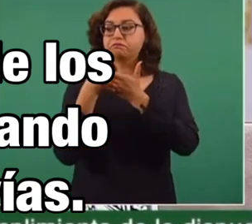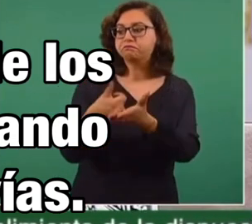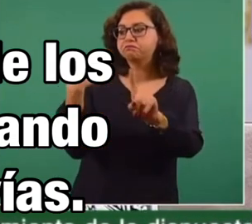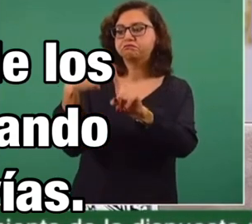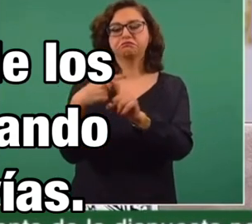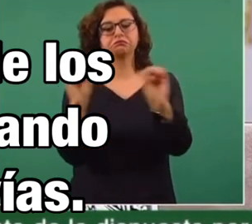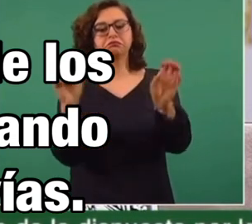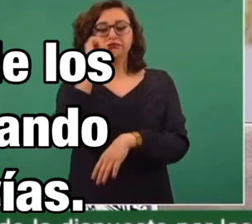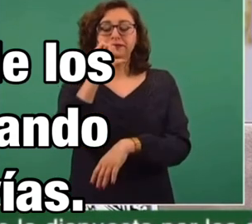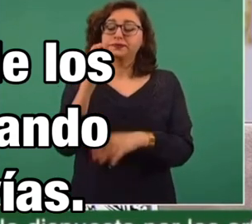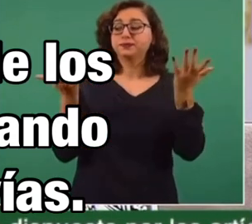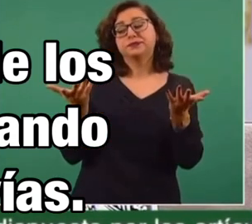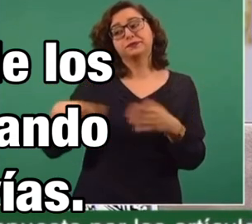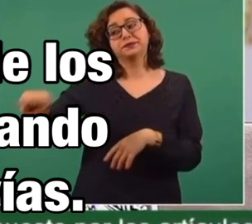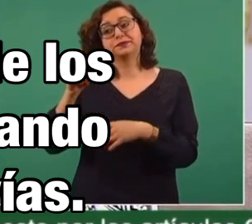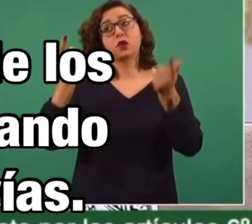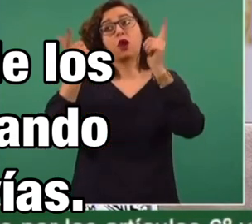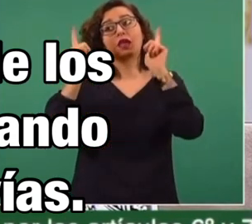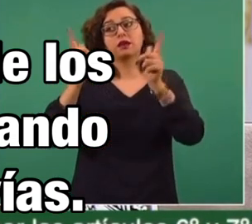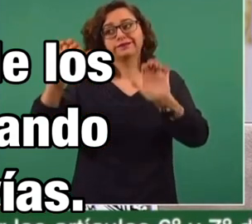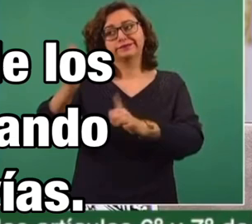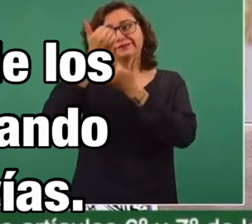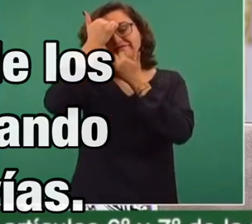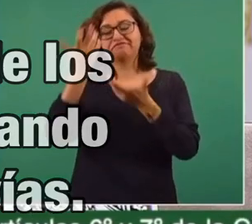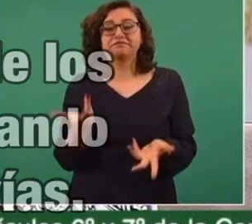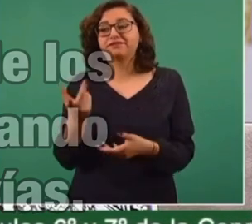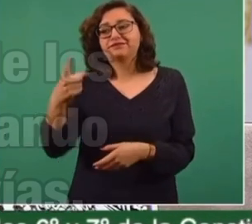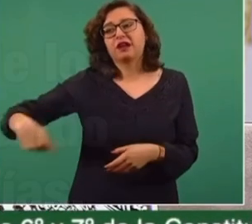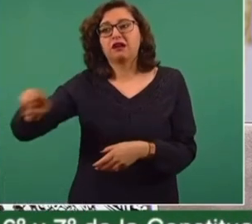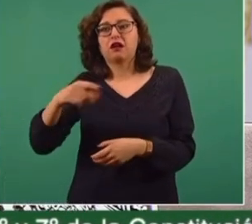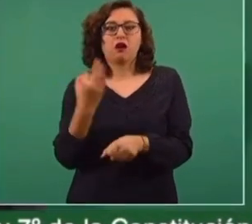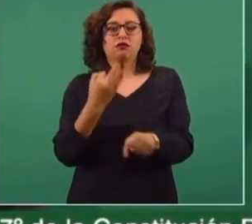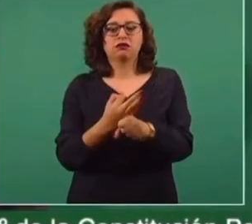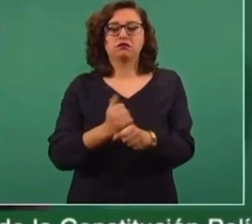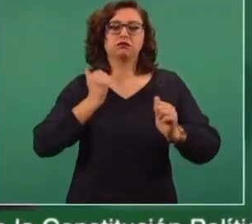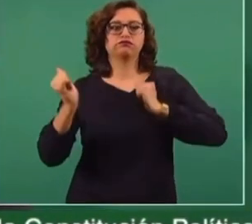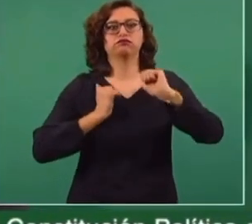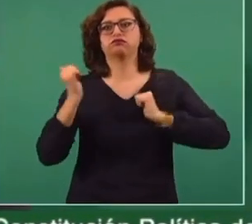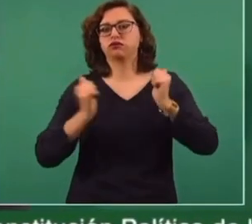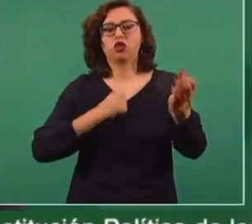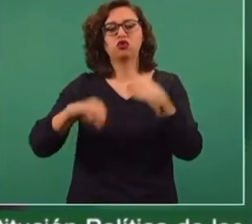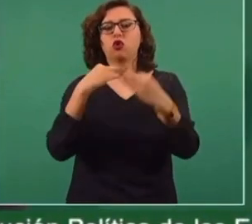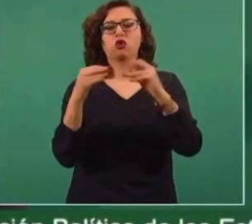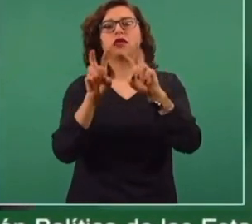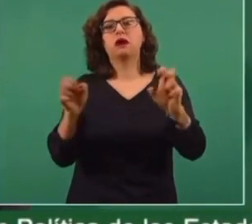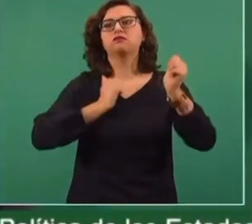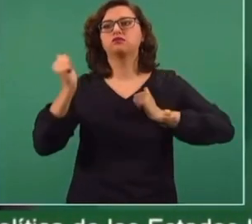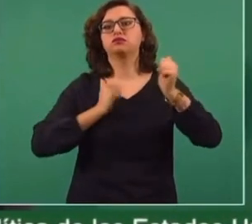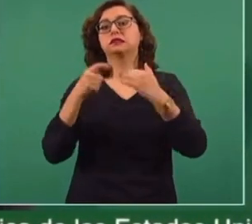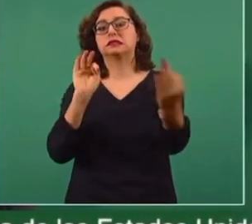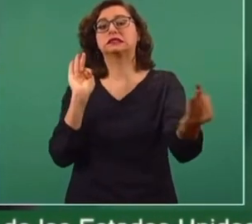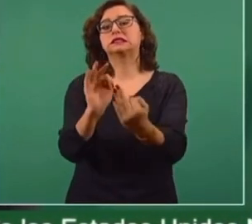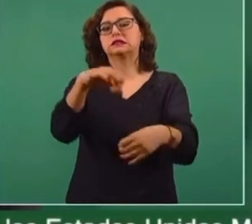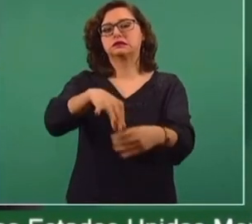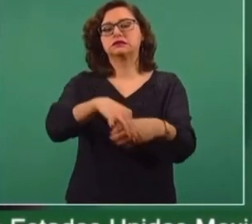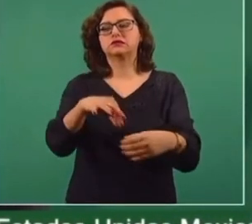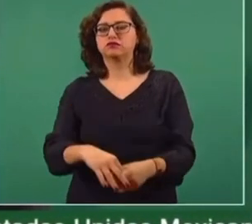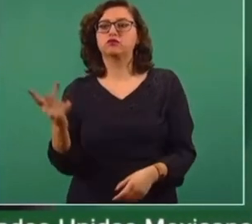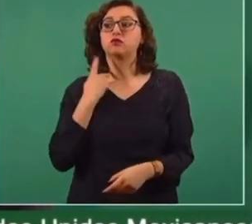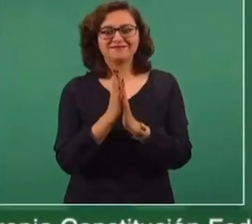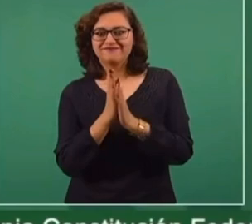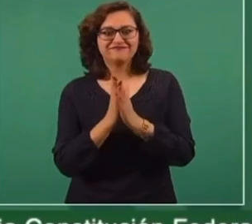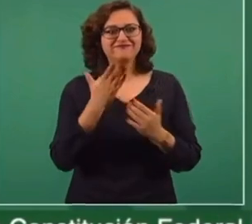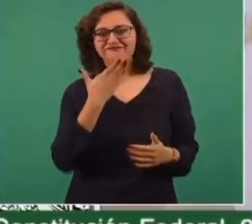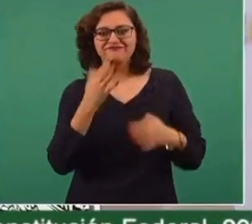eso tiene más que ver con lo electoral, con la politiquería, como estamos en tiempos de